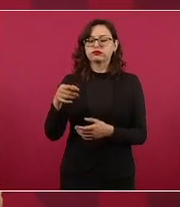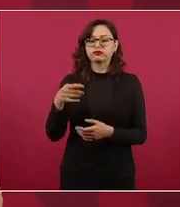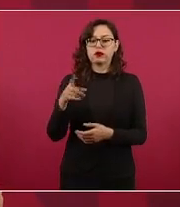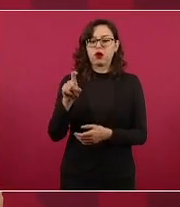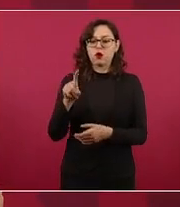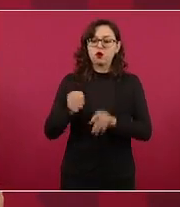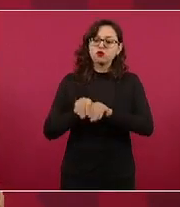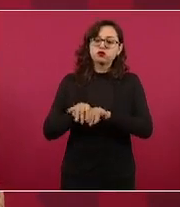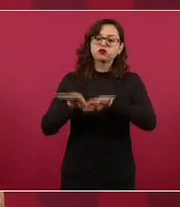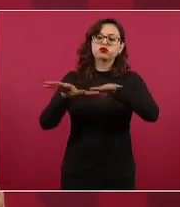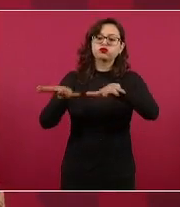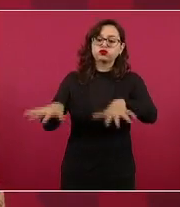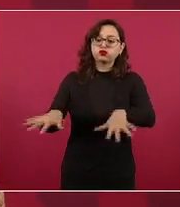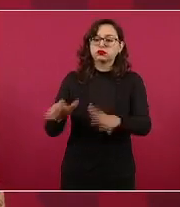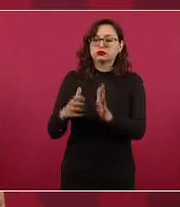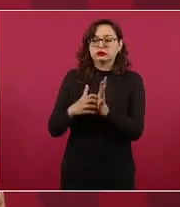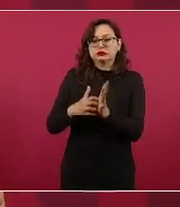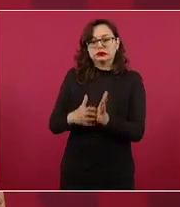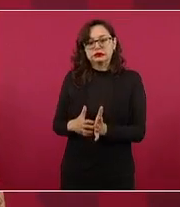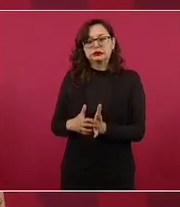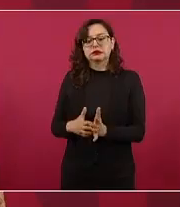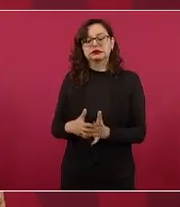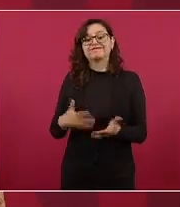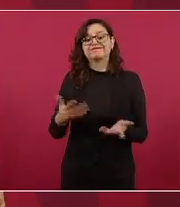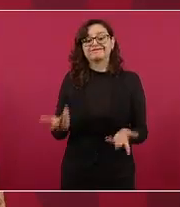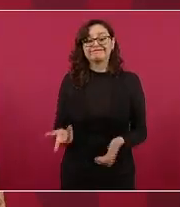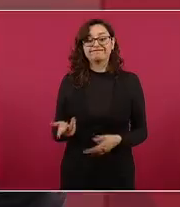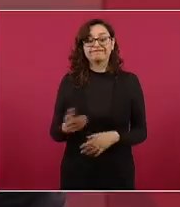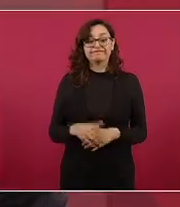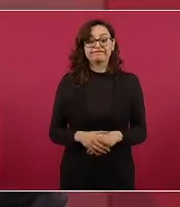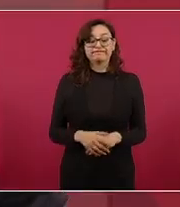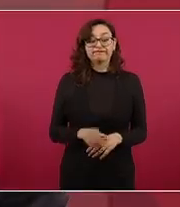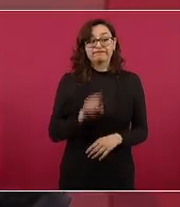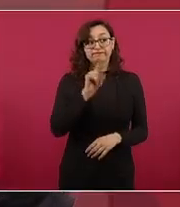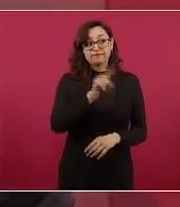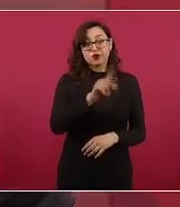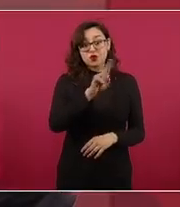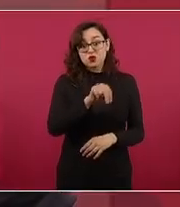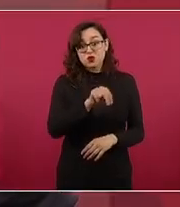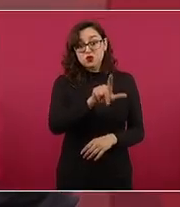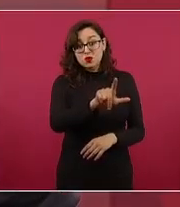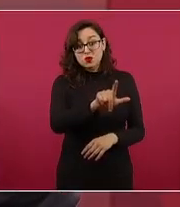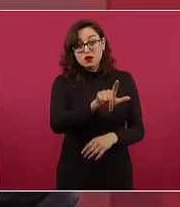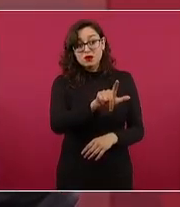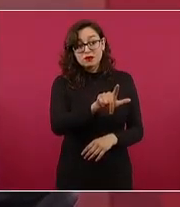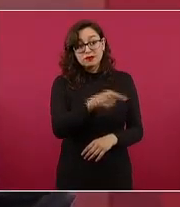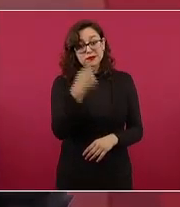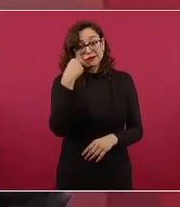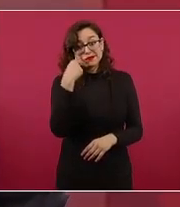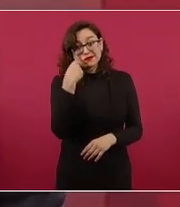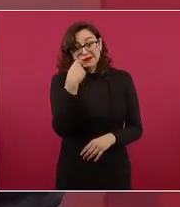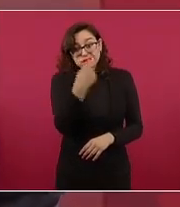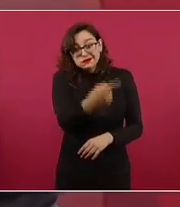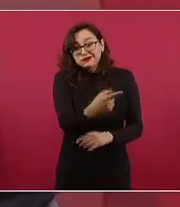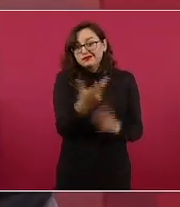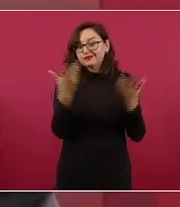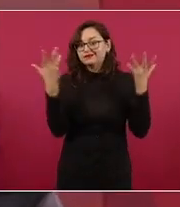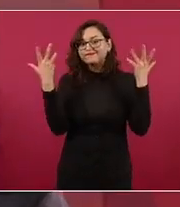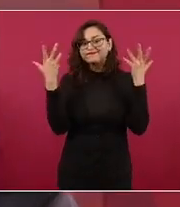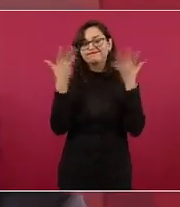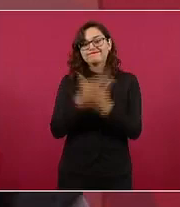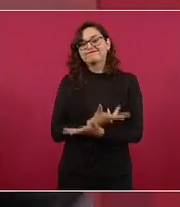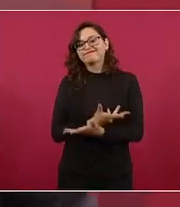pero el caso de Nuevo León es para pensar que ha